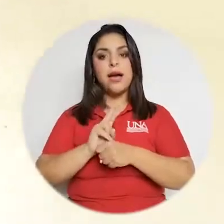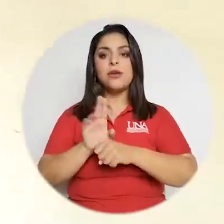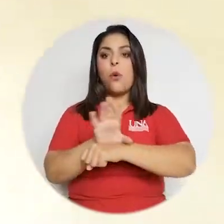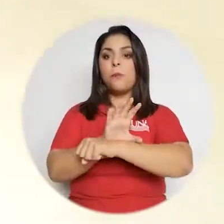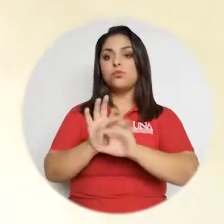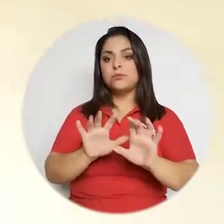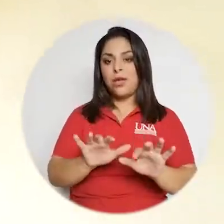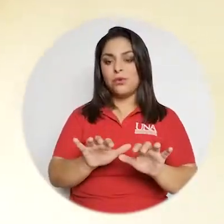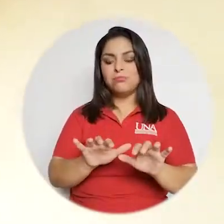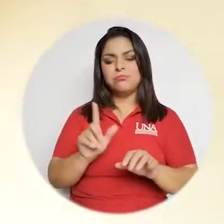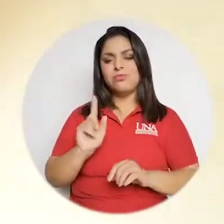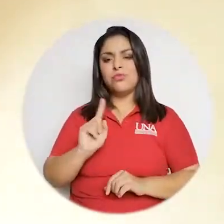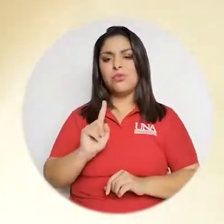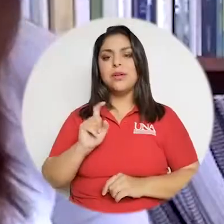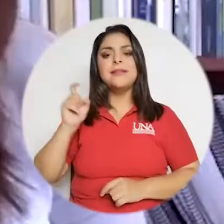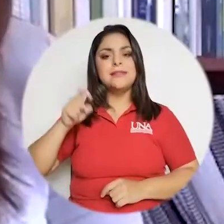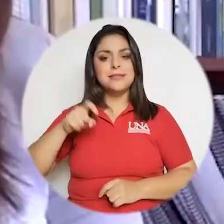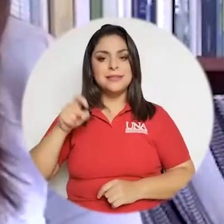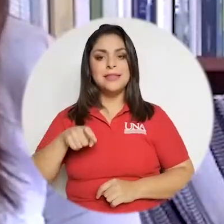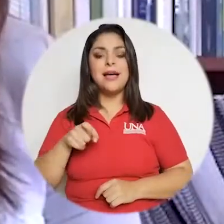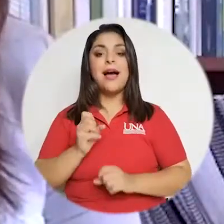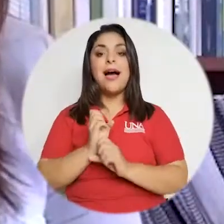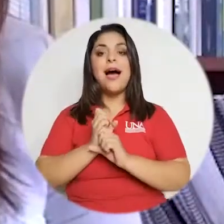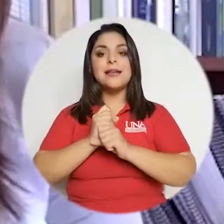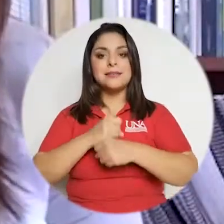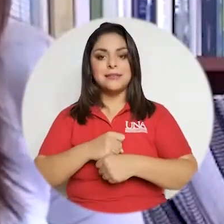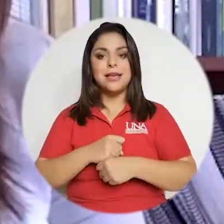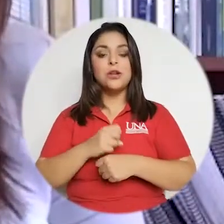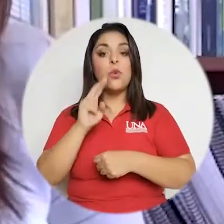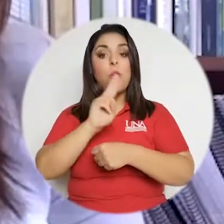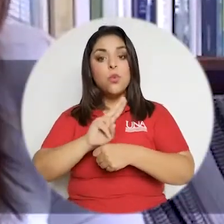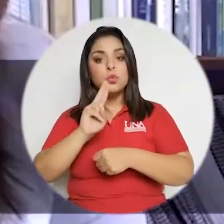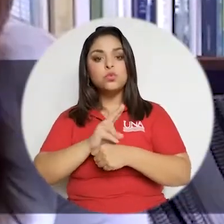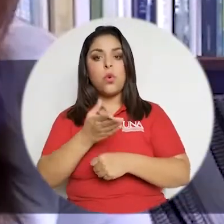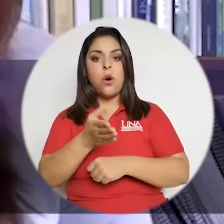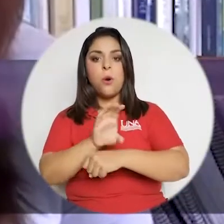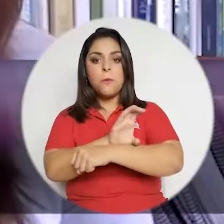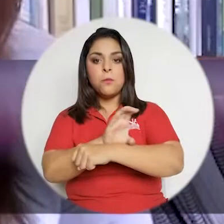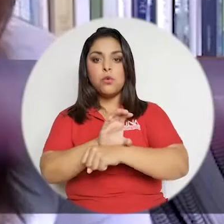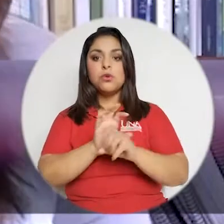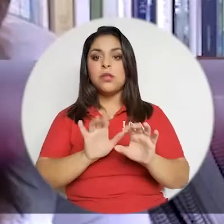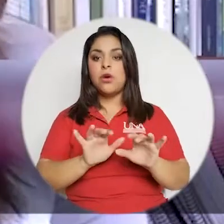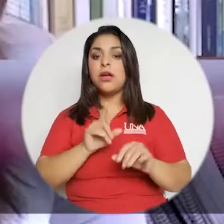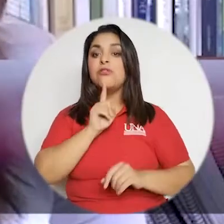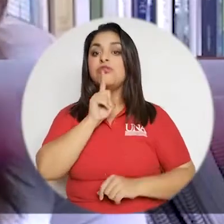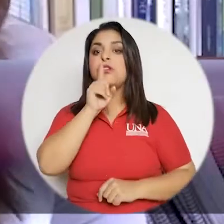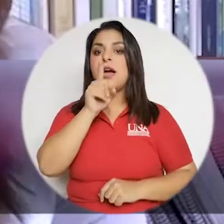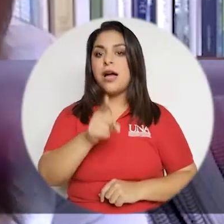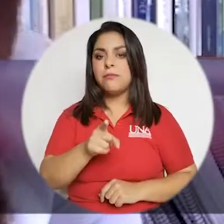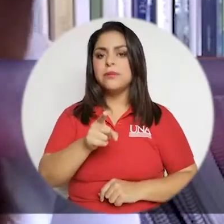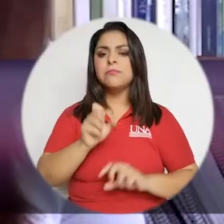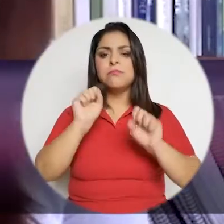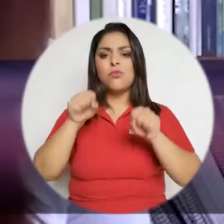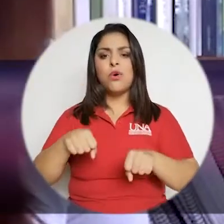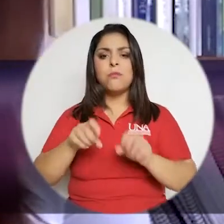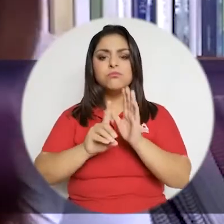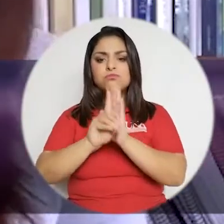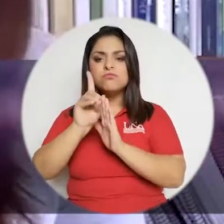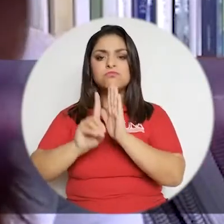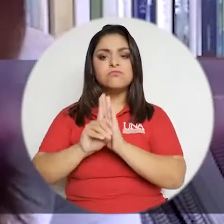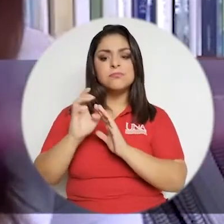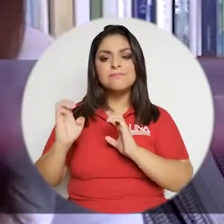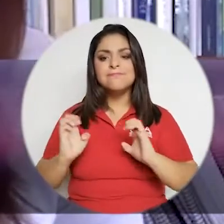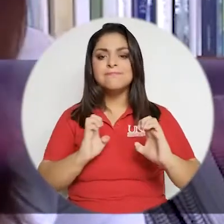la computadora, hay que hacerla, hay que hacer un uso de la computadora realmente donde podamos